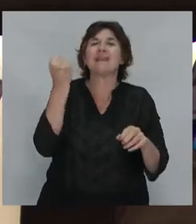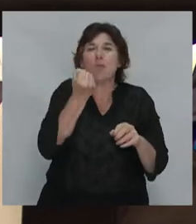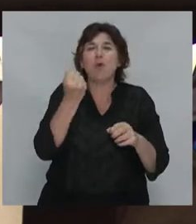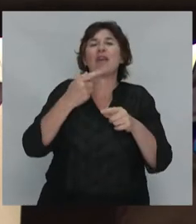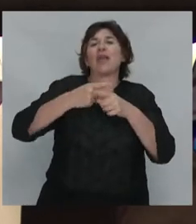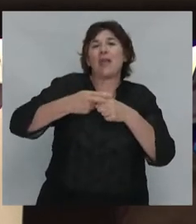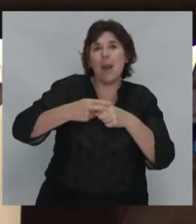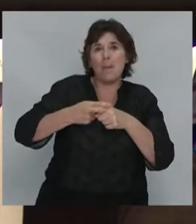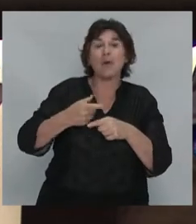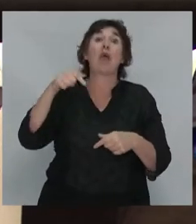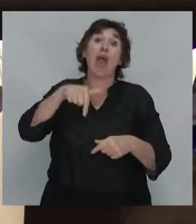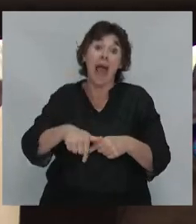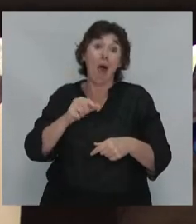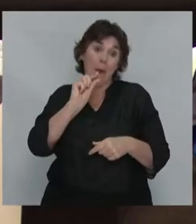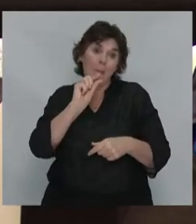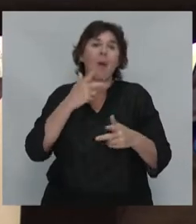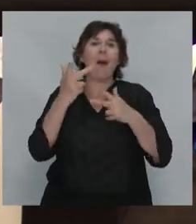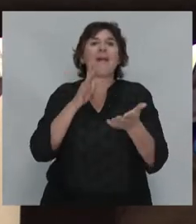aporte pequeño desde la economía.